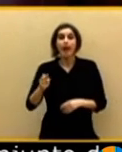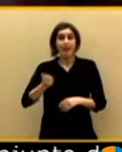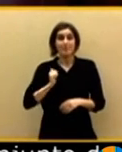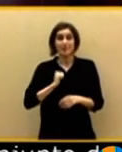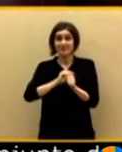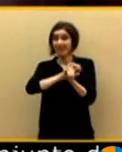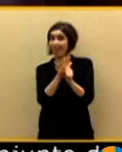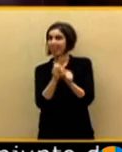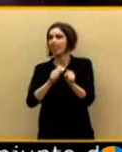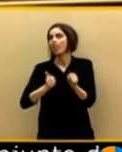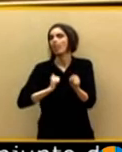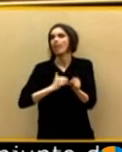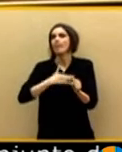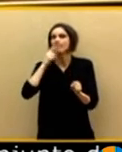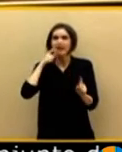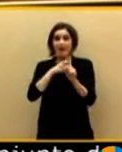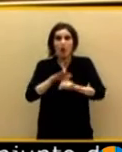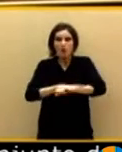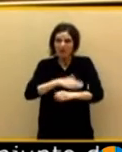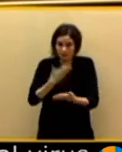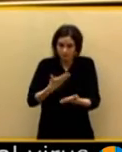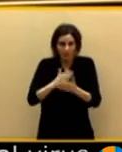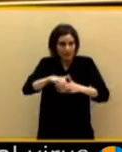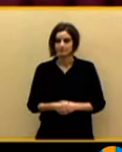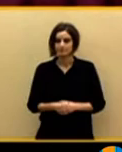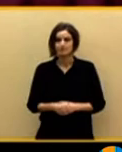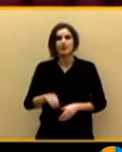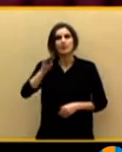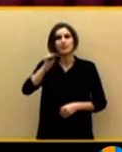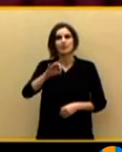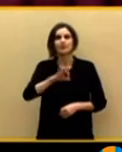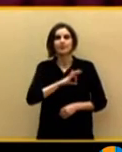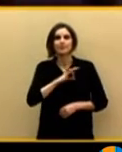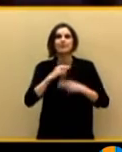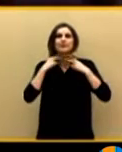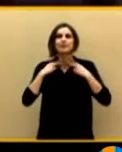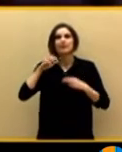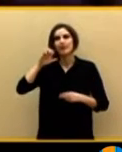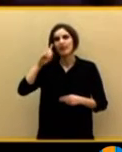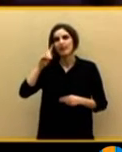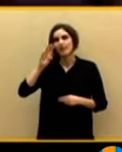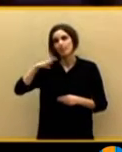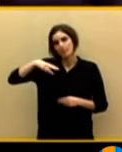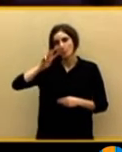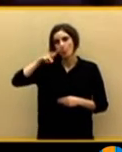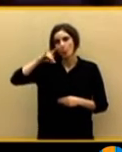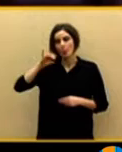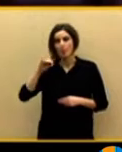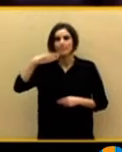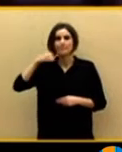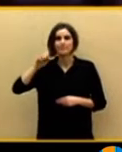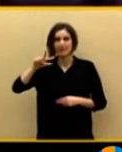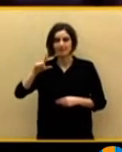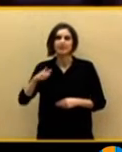hacer caer un gobierno legítimo y democráticamente votado por los ciudadanos españoles. Debate que provocaba que Ciudadanos le pidiera también a Sánchez